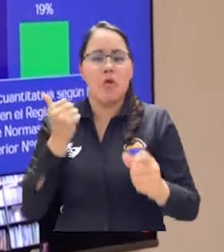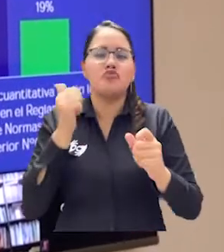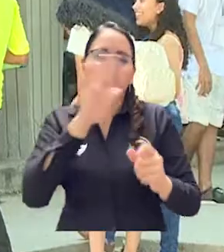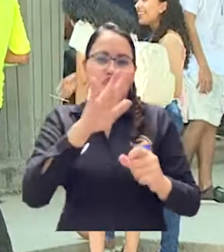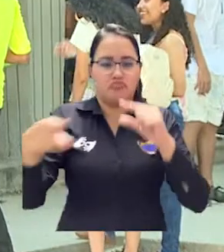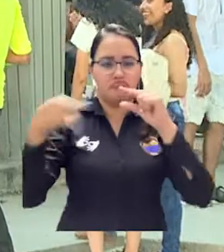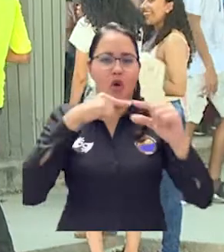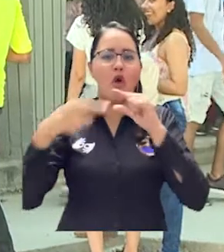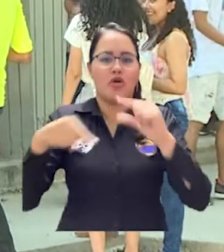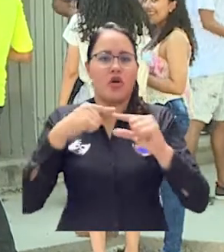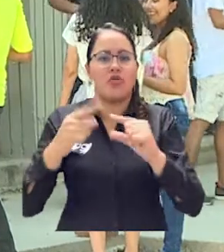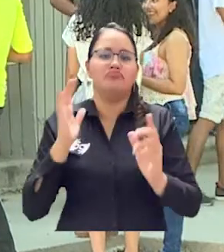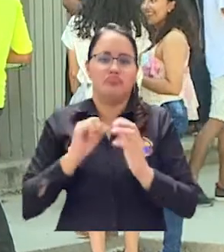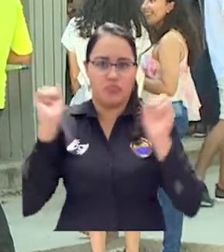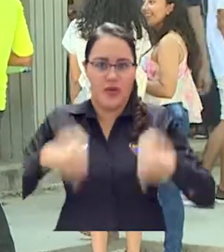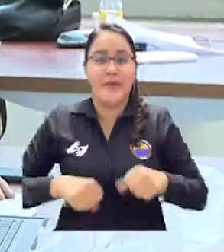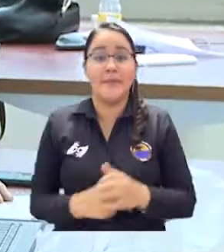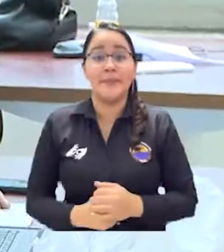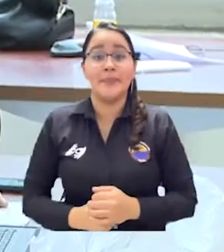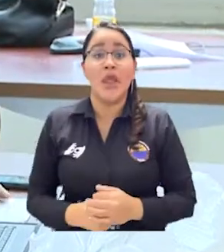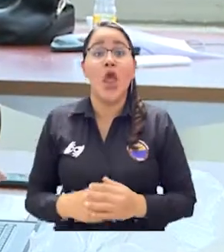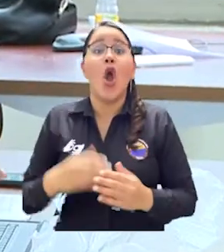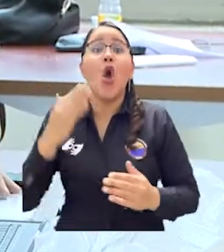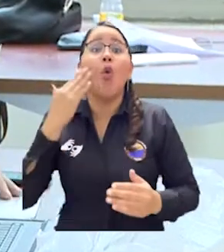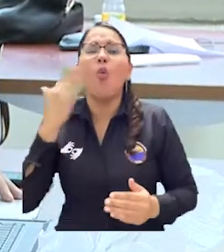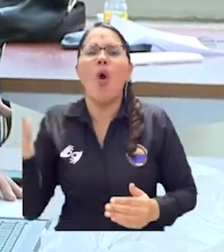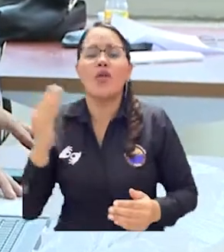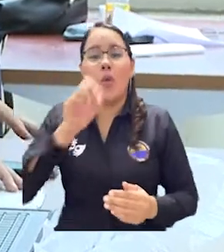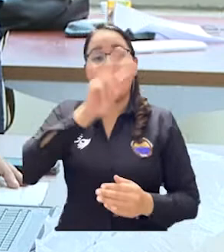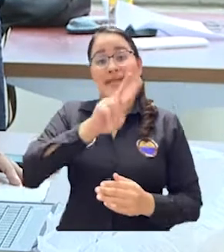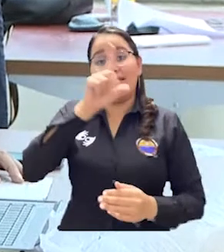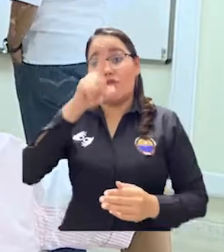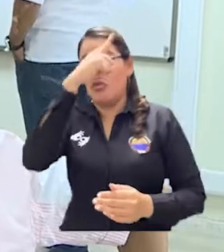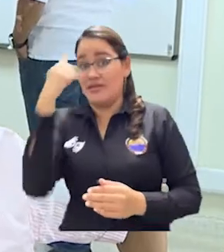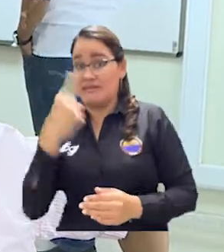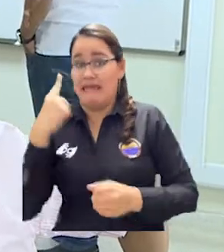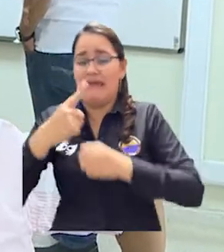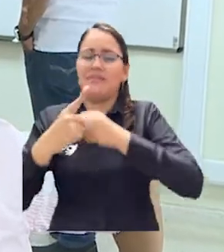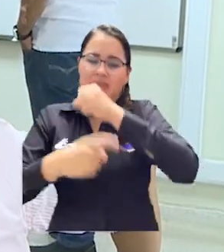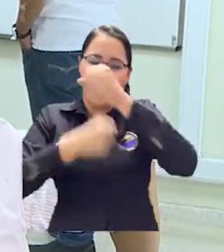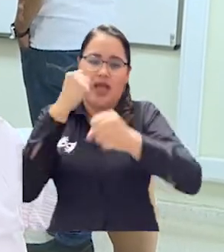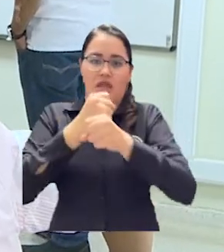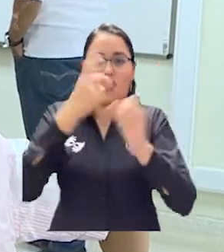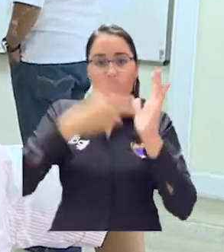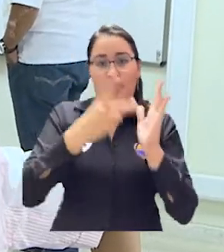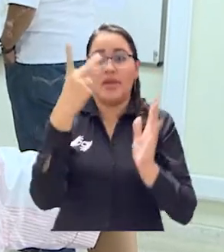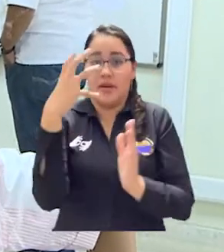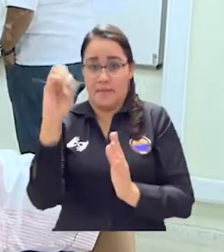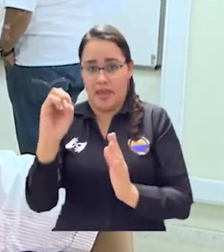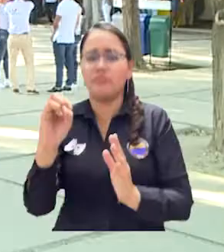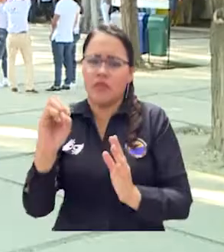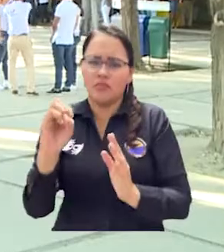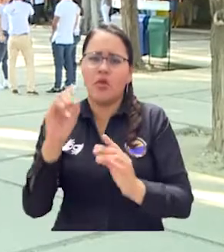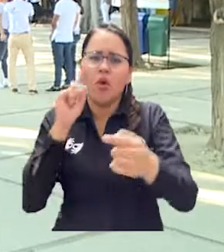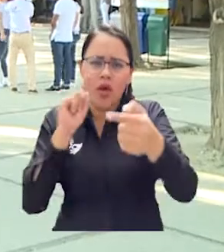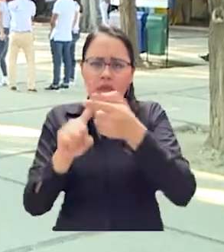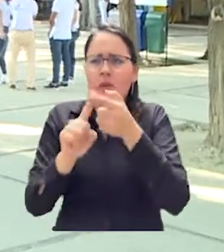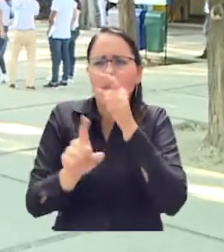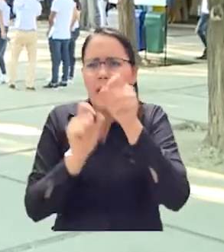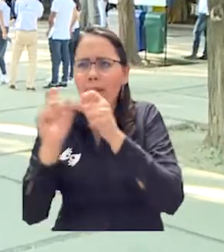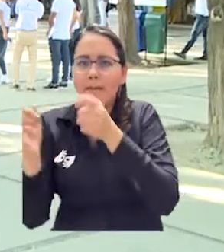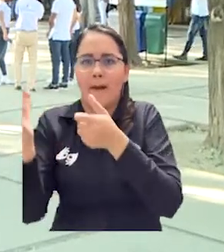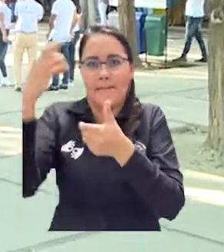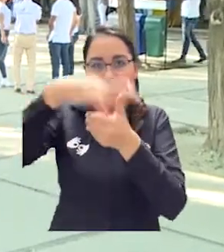número 5 convoca a consulta a partir del 21 de septiembre de 2020, tal y como lo establezca el Comité de